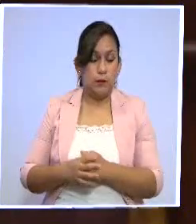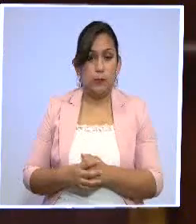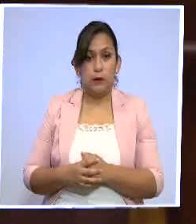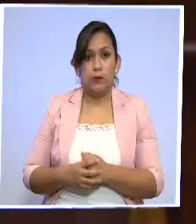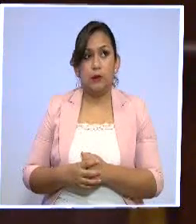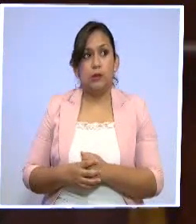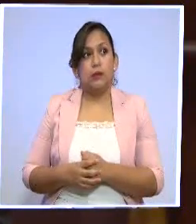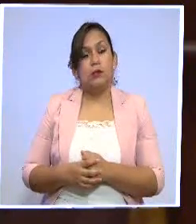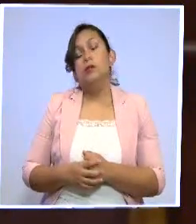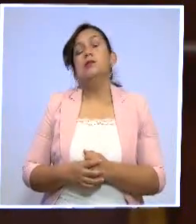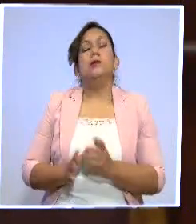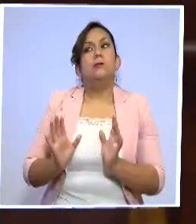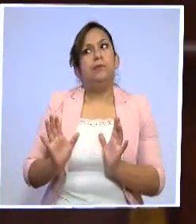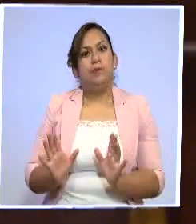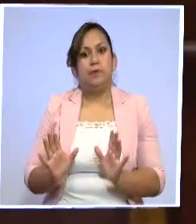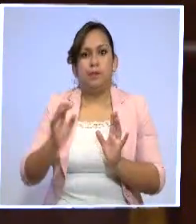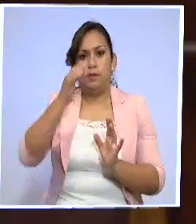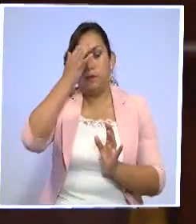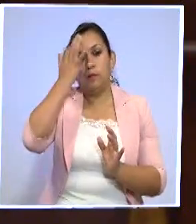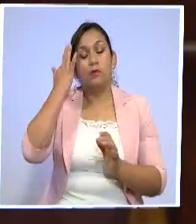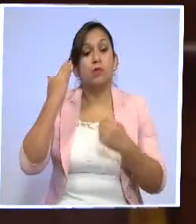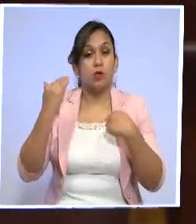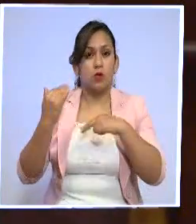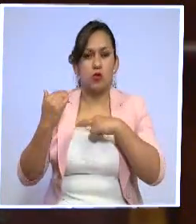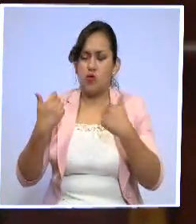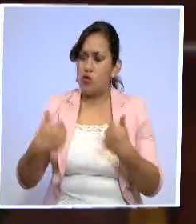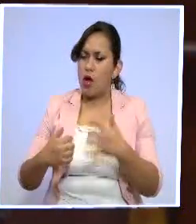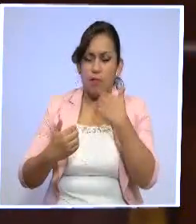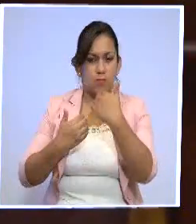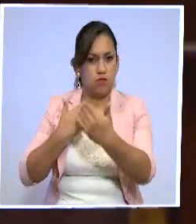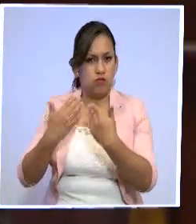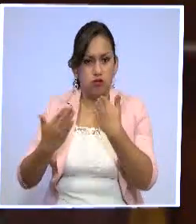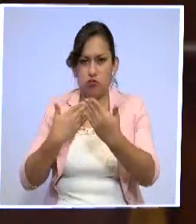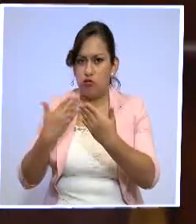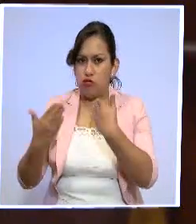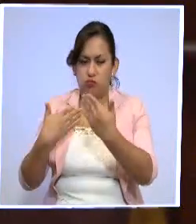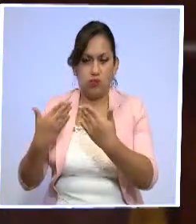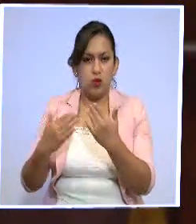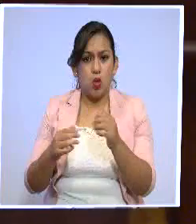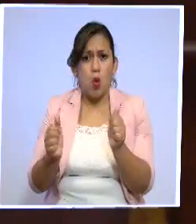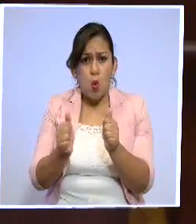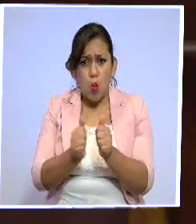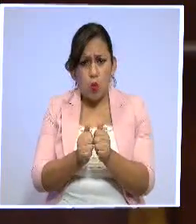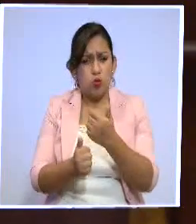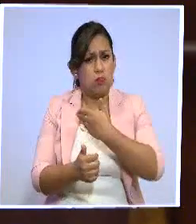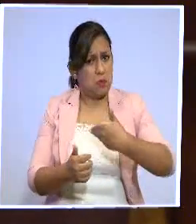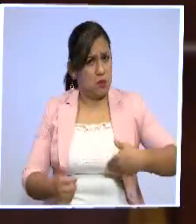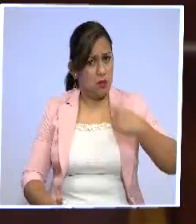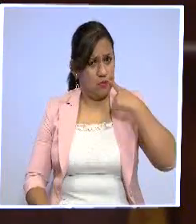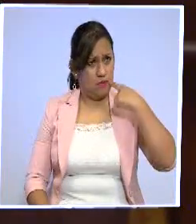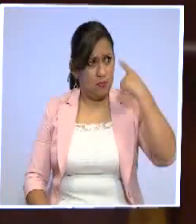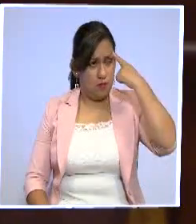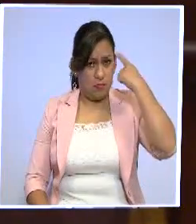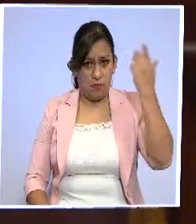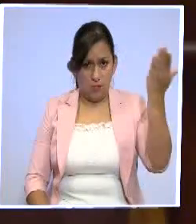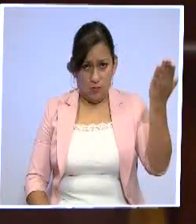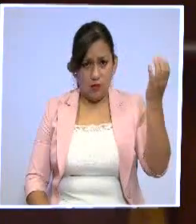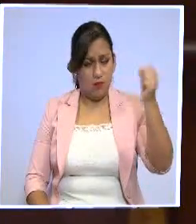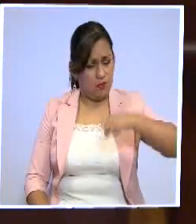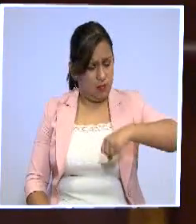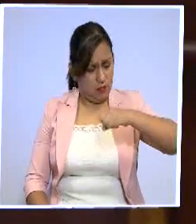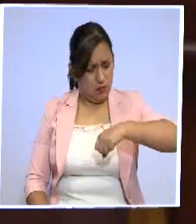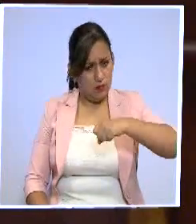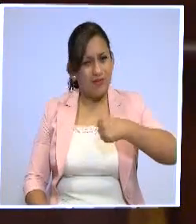de los diálogos que nosotros habíamos emprendido y adicionalmente también con el señor presidente de la república, se había hablado primero